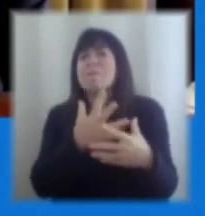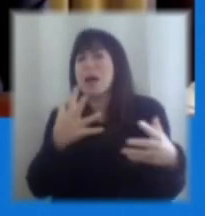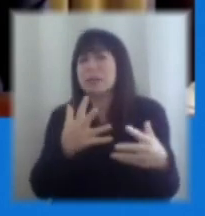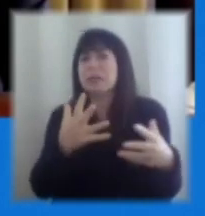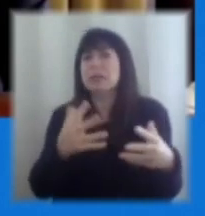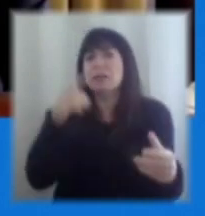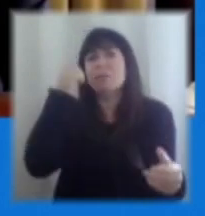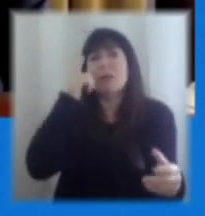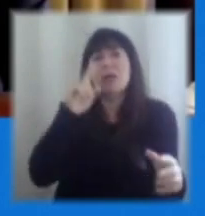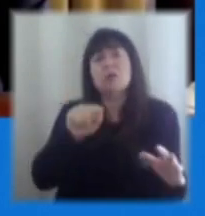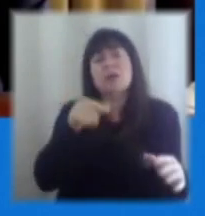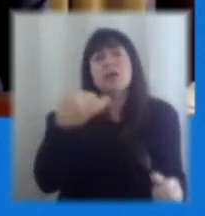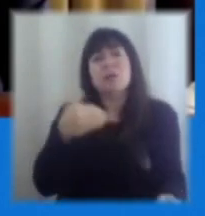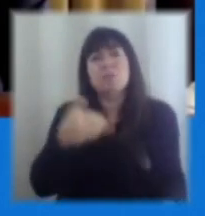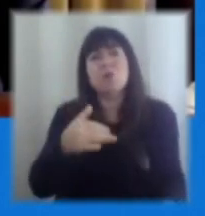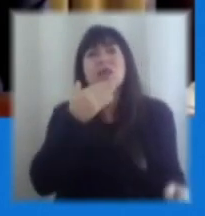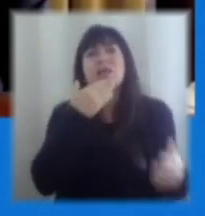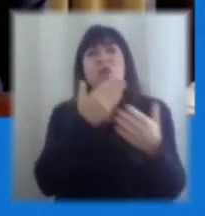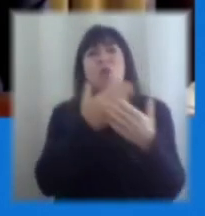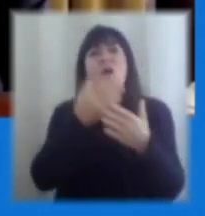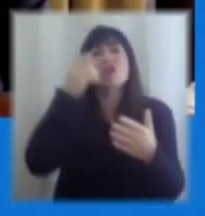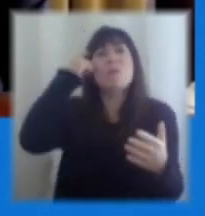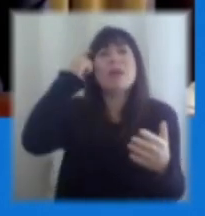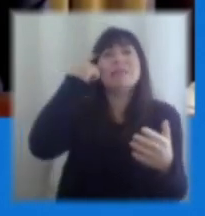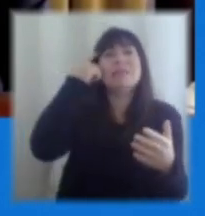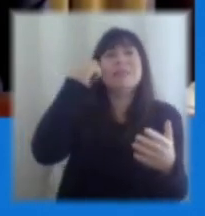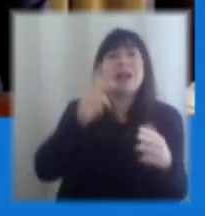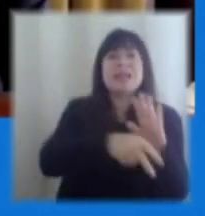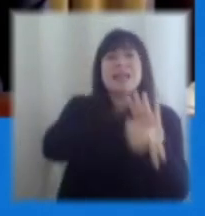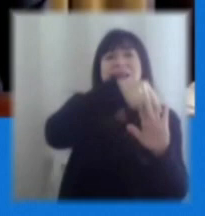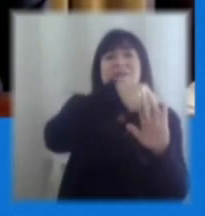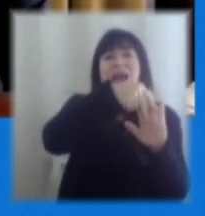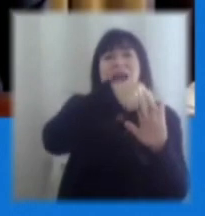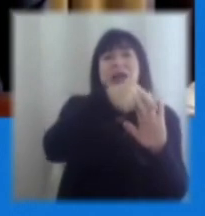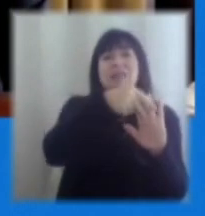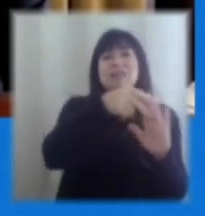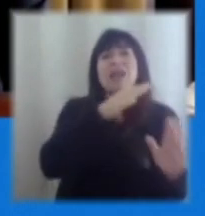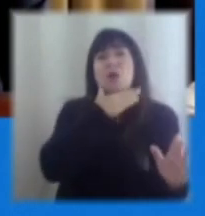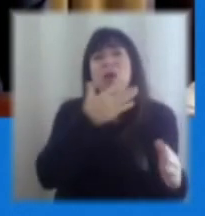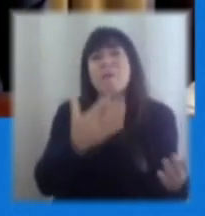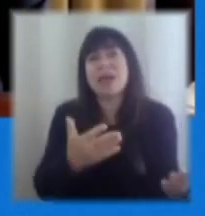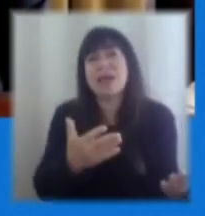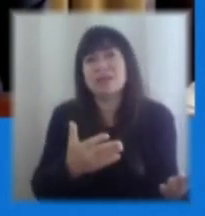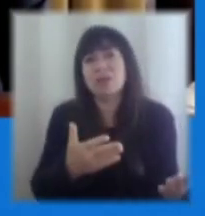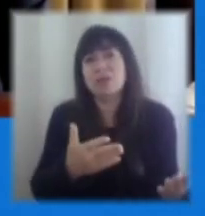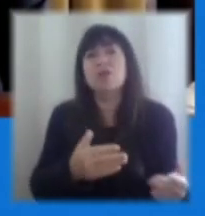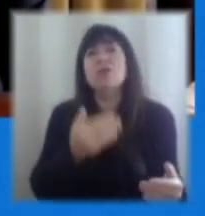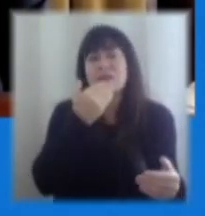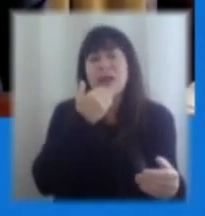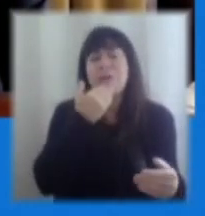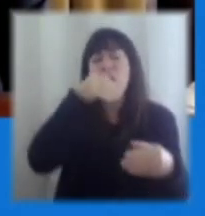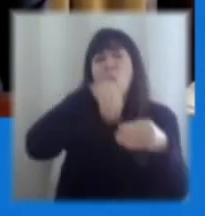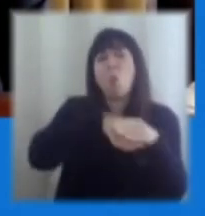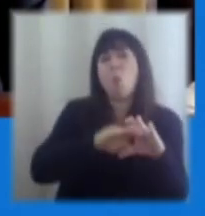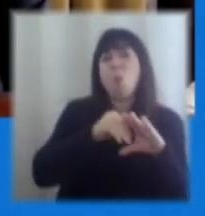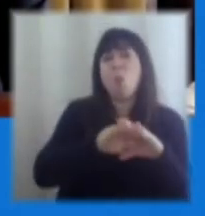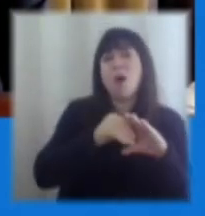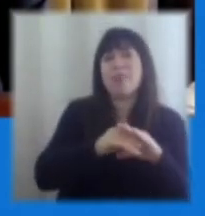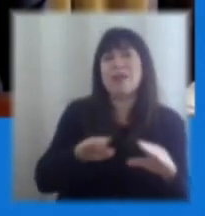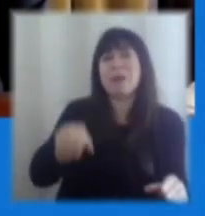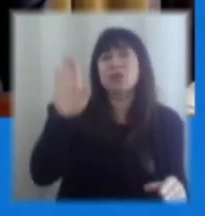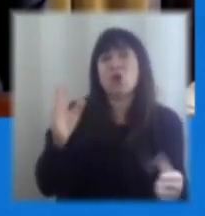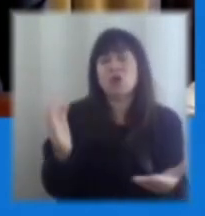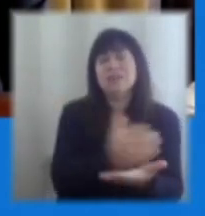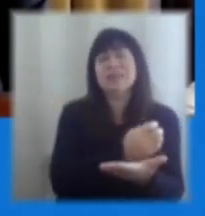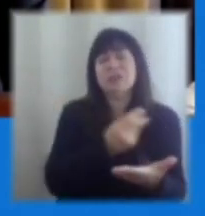es un insumo relevante cuando uno piensa en los niveles del endeudamiento, no solamente el nivel absoluto respecto al producto, sino que estar con una reserva para esa mayor volatilidad. Entonces, le